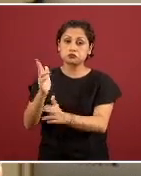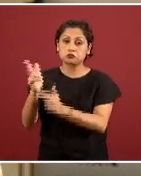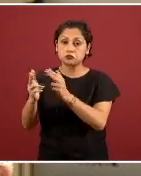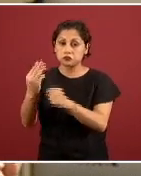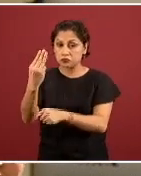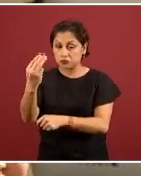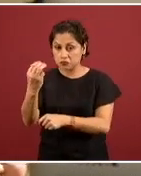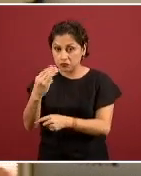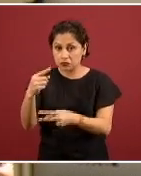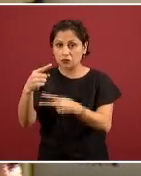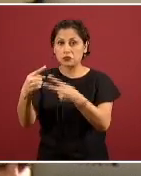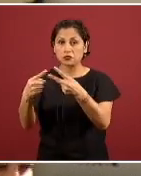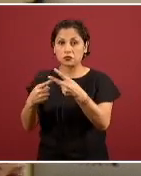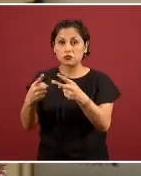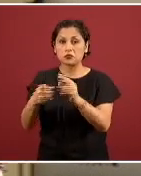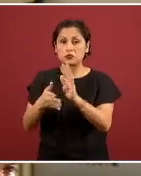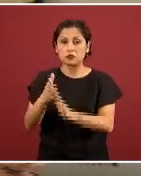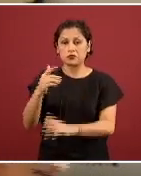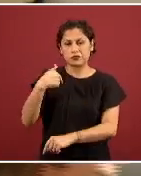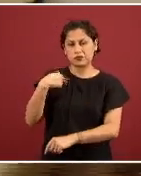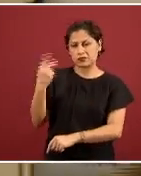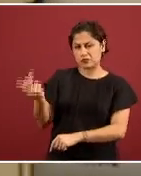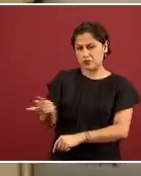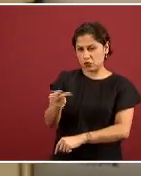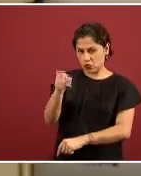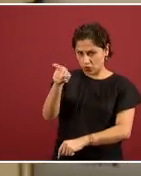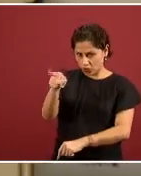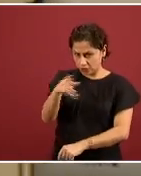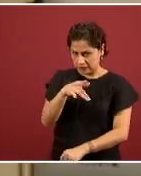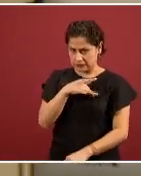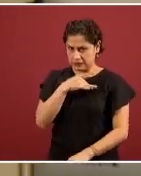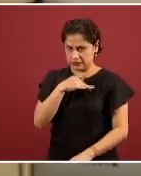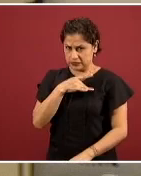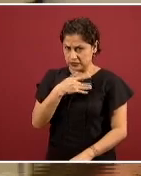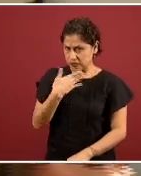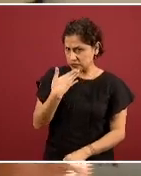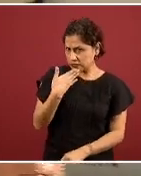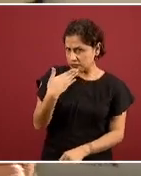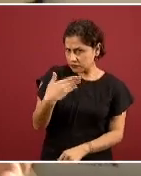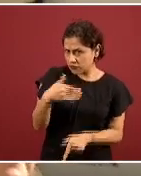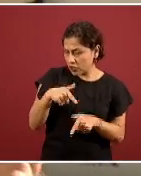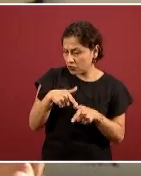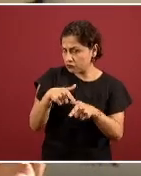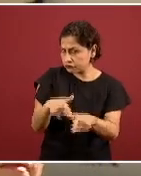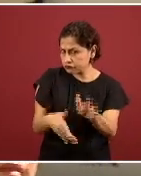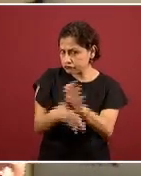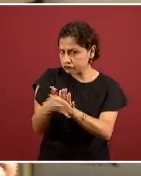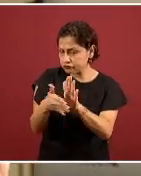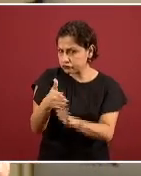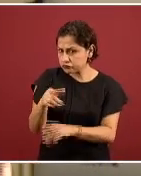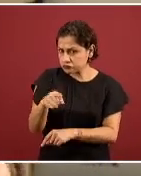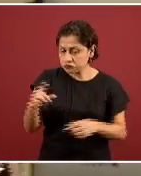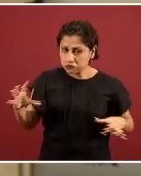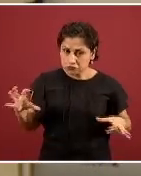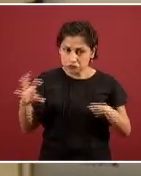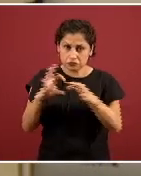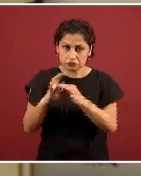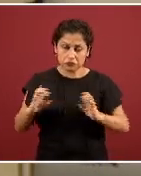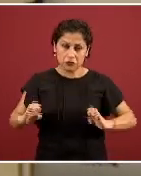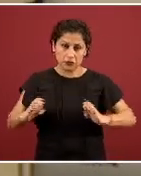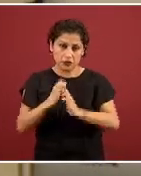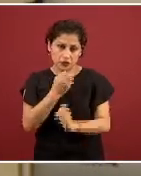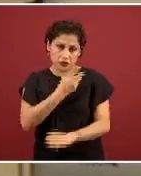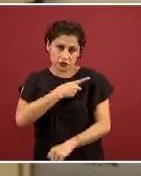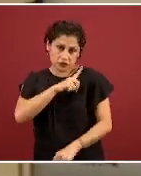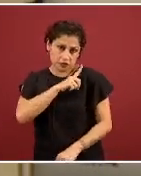mencionarlo eso le parece correcto es una medida acorde con la emergencia sanitaria señor subsecretario simplemente